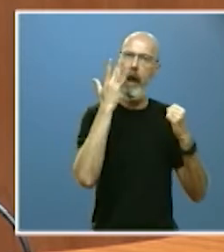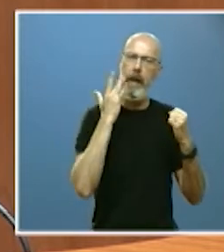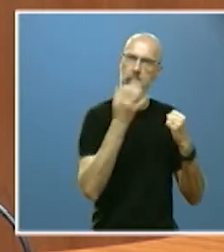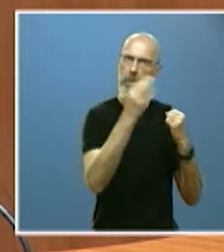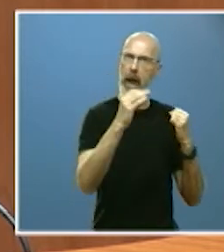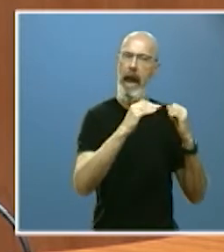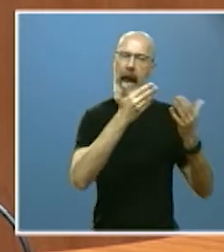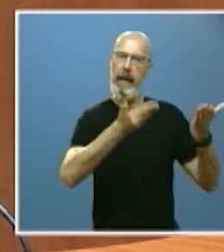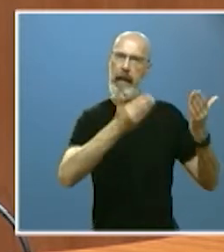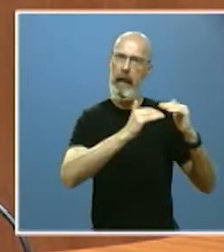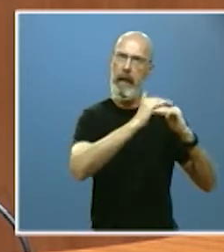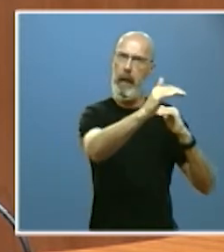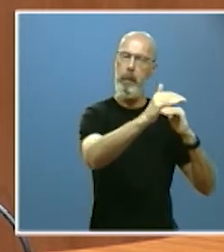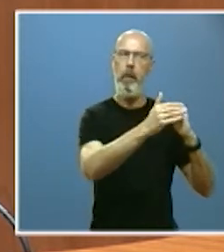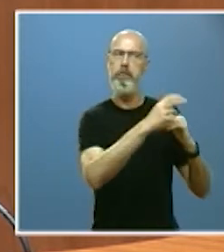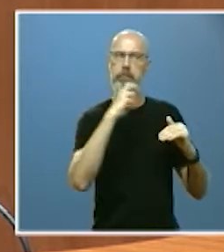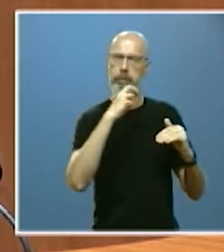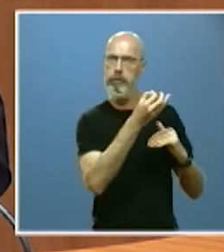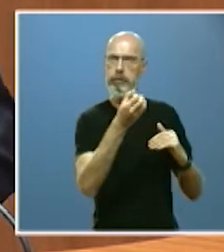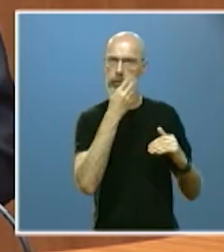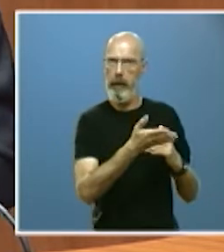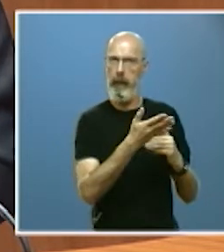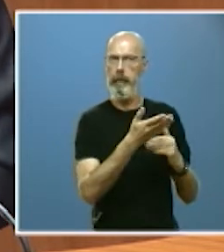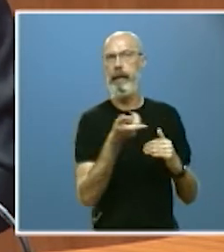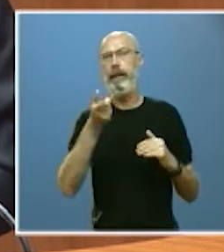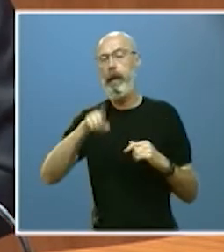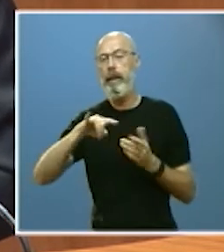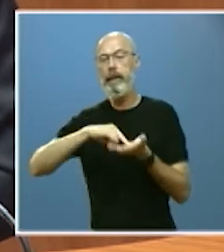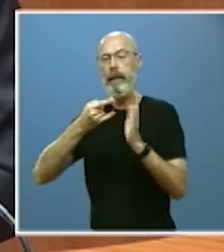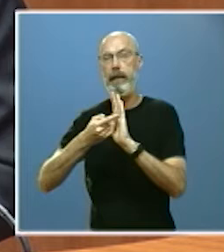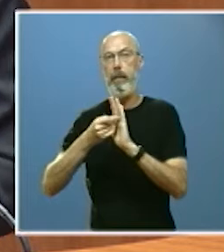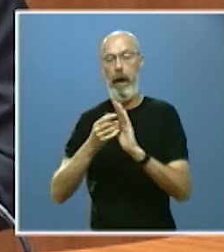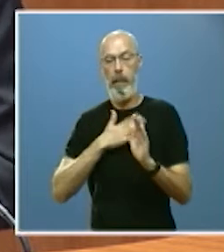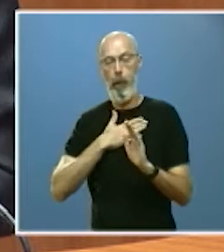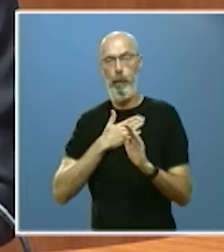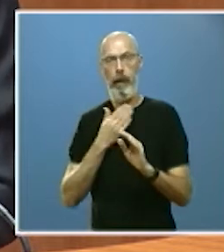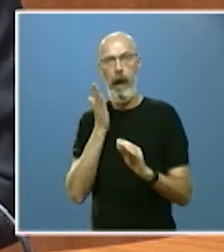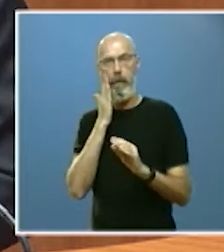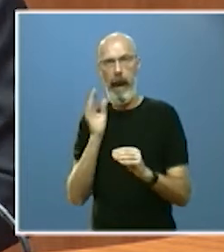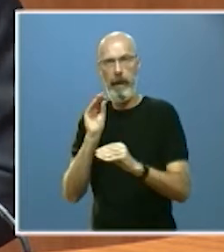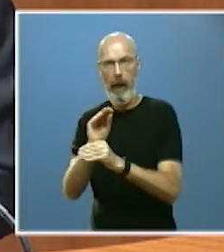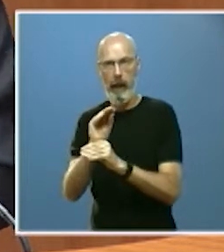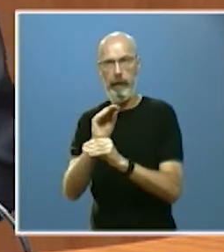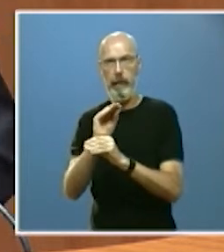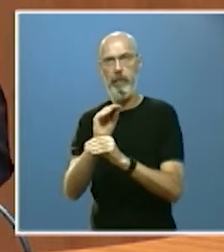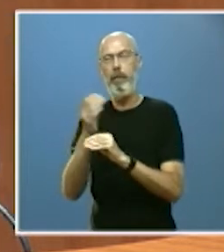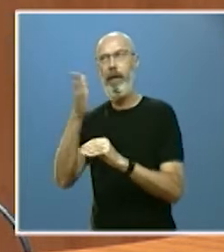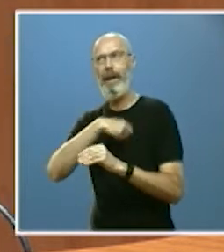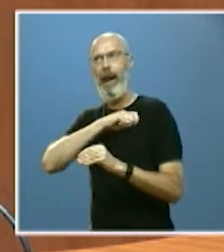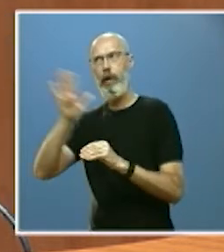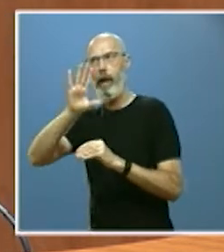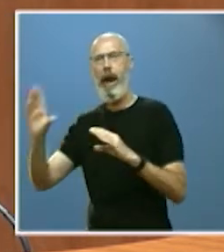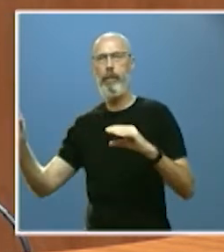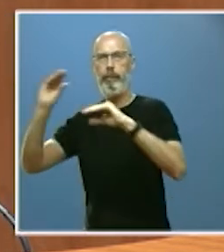sabiendo mantener por otro lado se ha consolidado nuestro sistema propio de becas complementarias de las estatales un